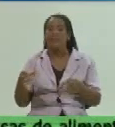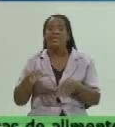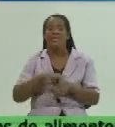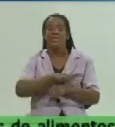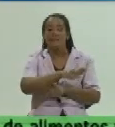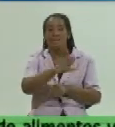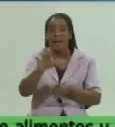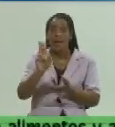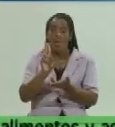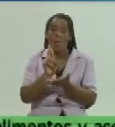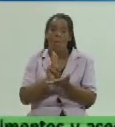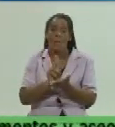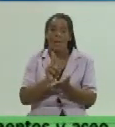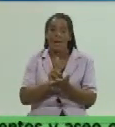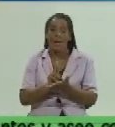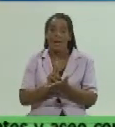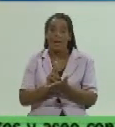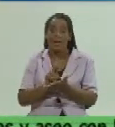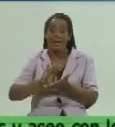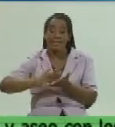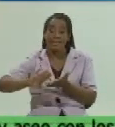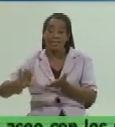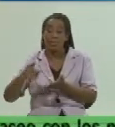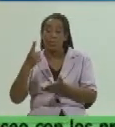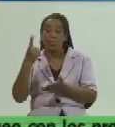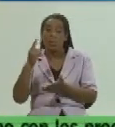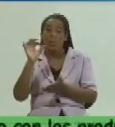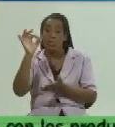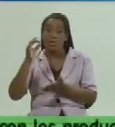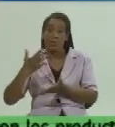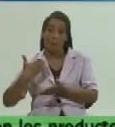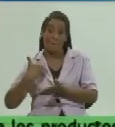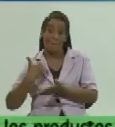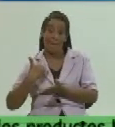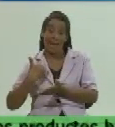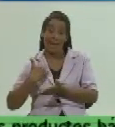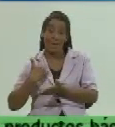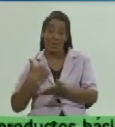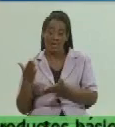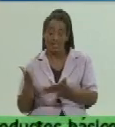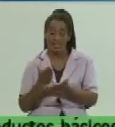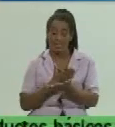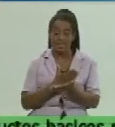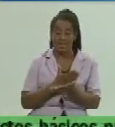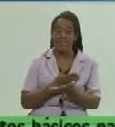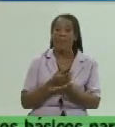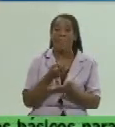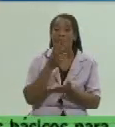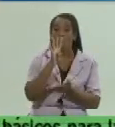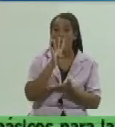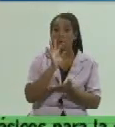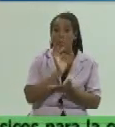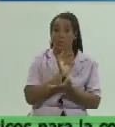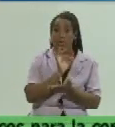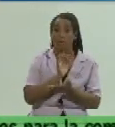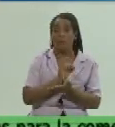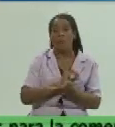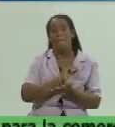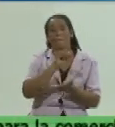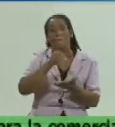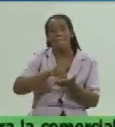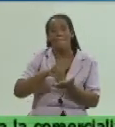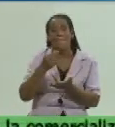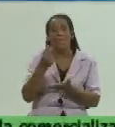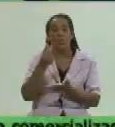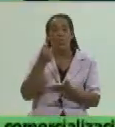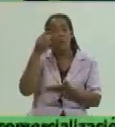5% un 1% para la operatoria de ellos y el otro la diferencia va al presupuesto del estado por eso es la diferencia de que no no lo